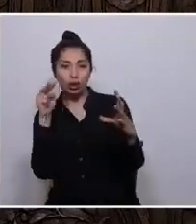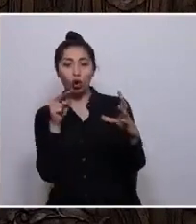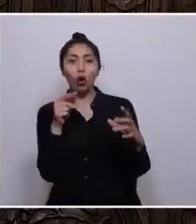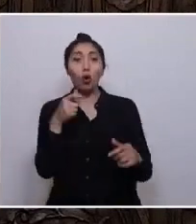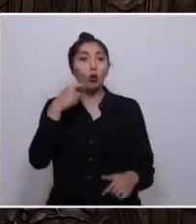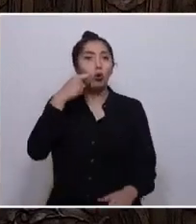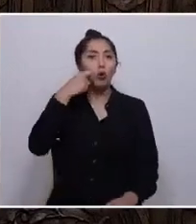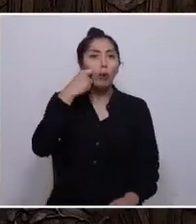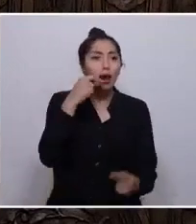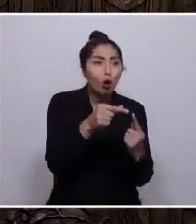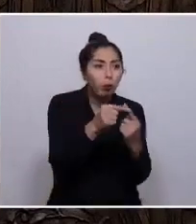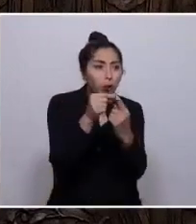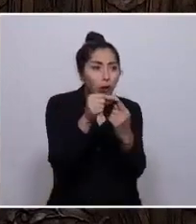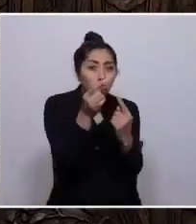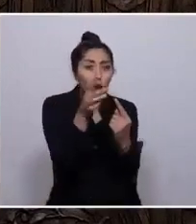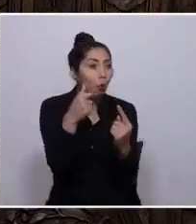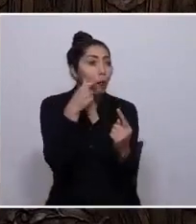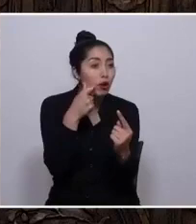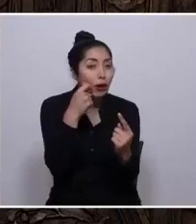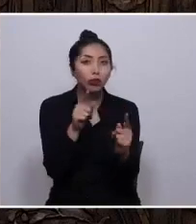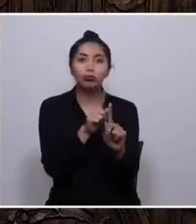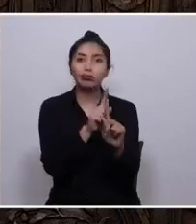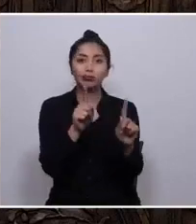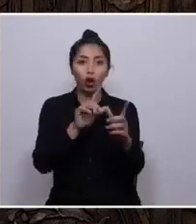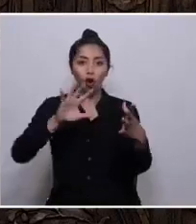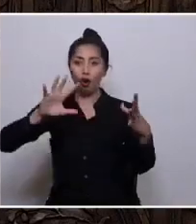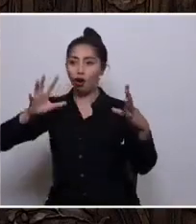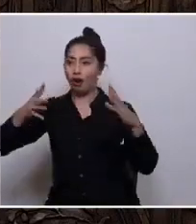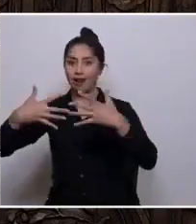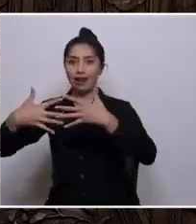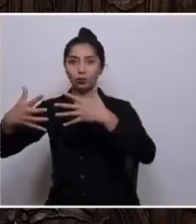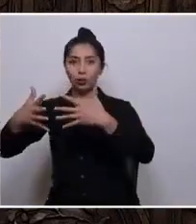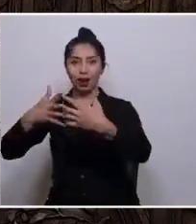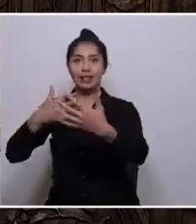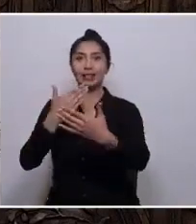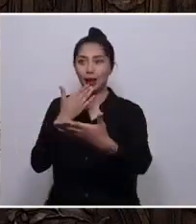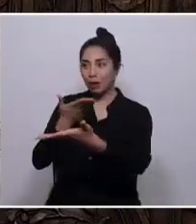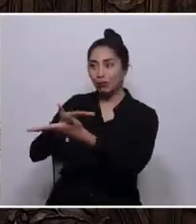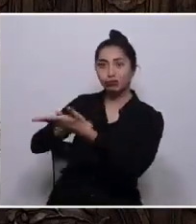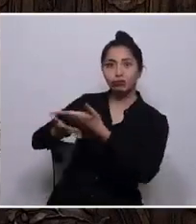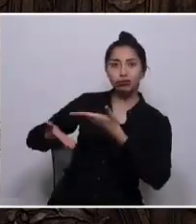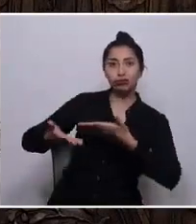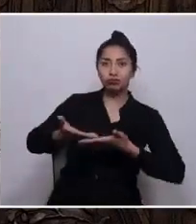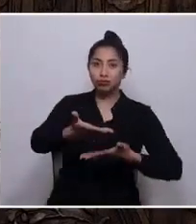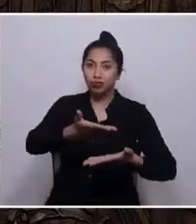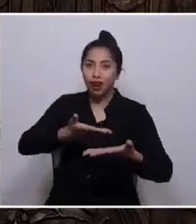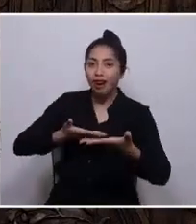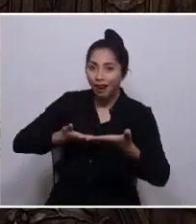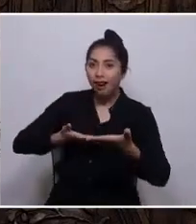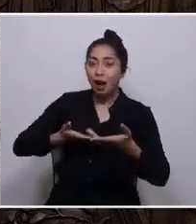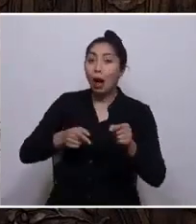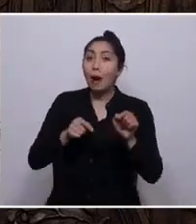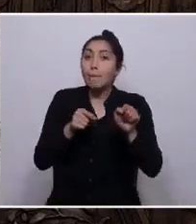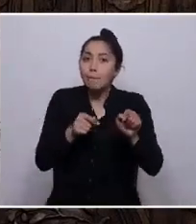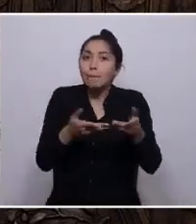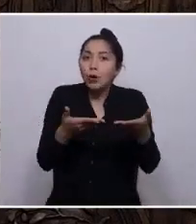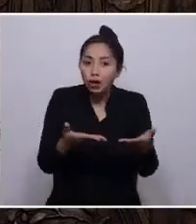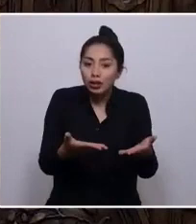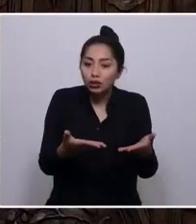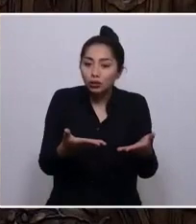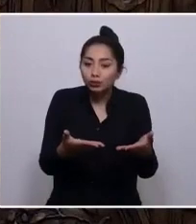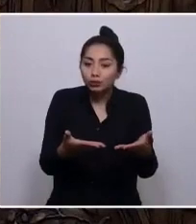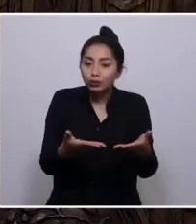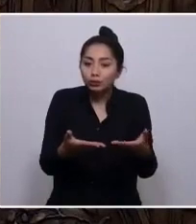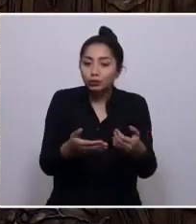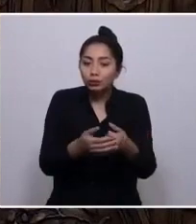sino vivimos con ella, en una relación dialógica, en armonía y reciprocidad. Por eso, en la Mauta, Fausto Reynaga